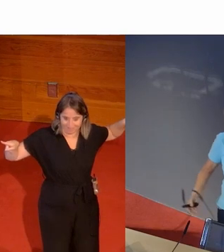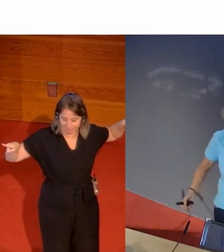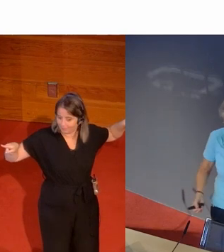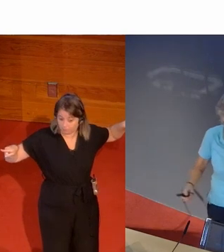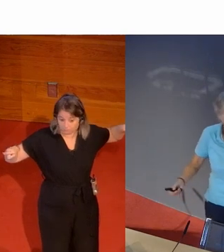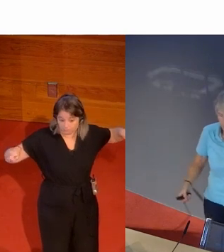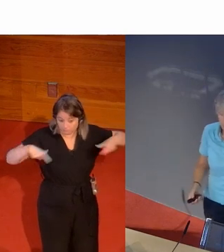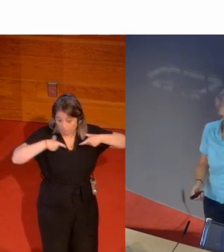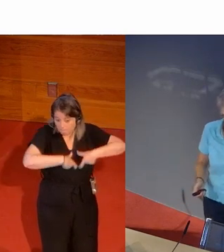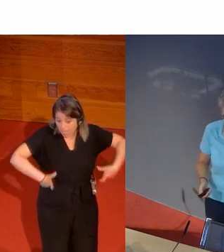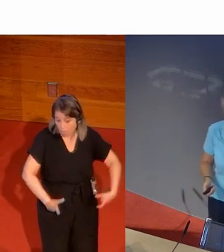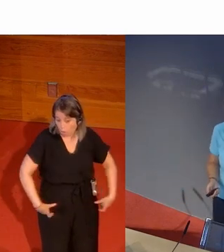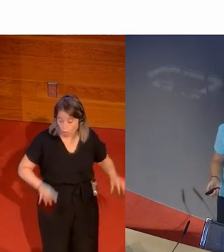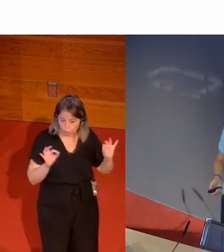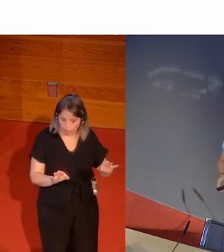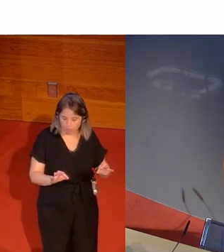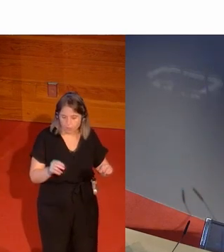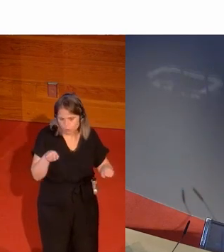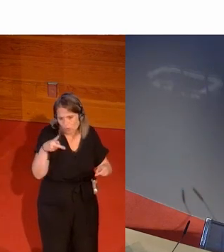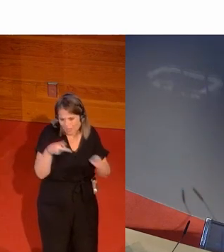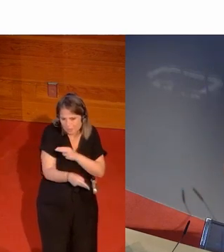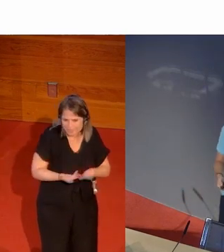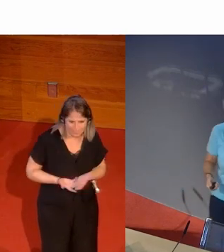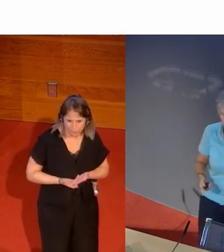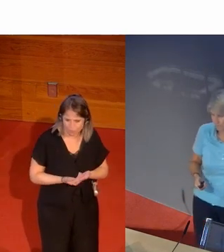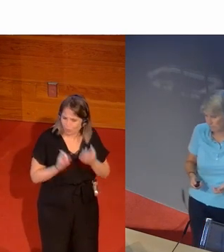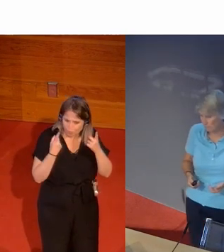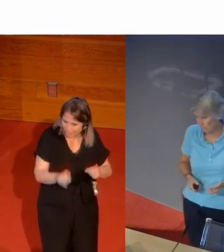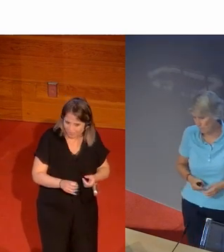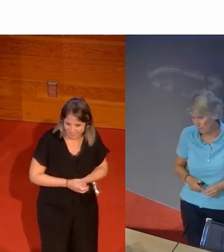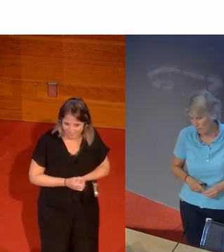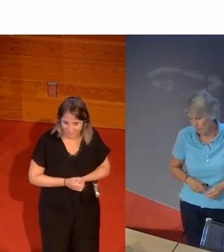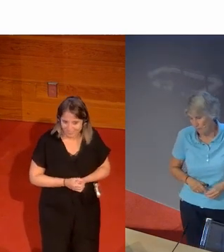están en bañador pero evítalo no es necesario